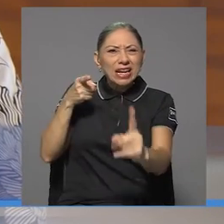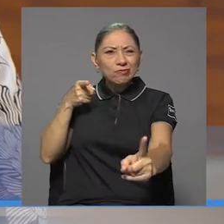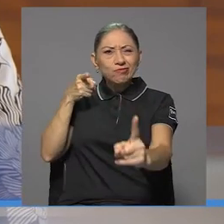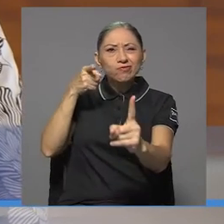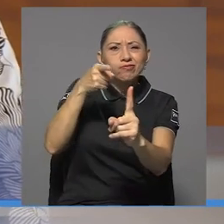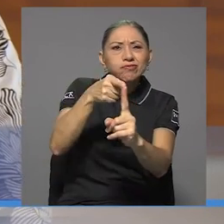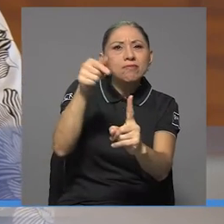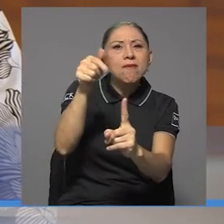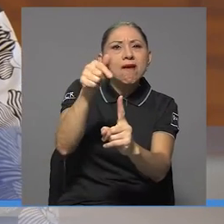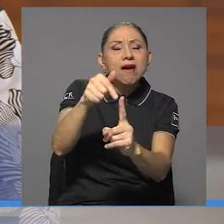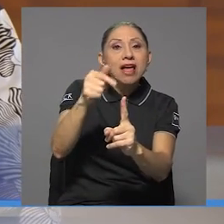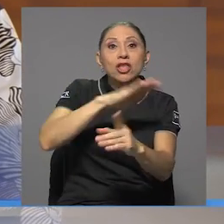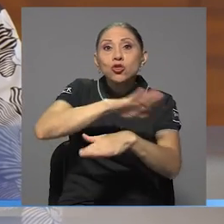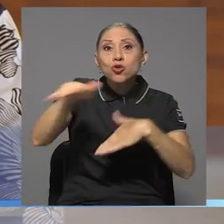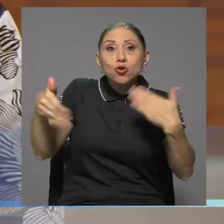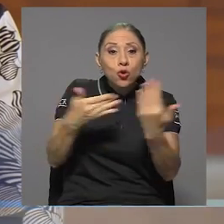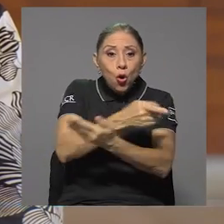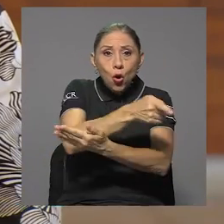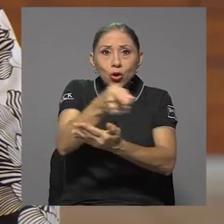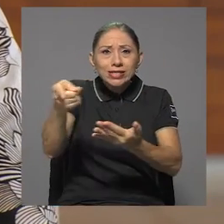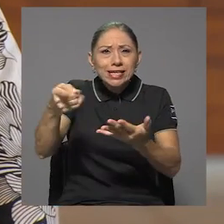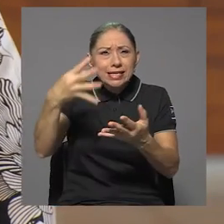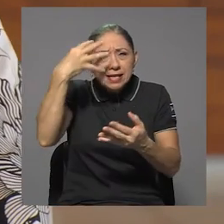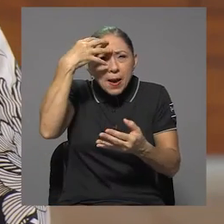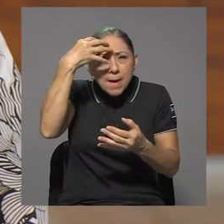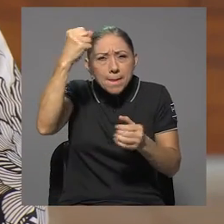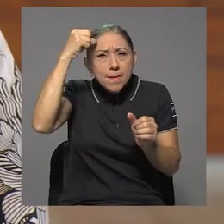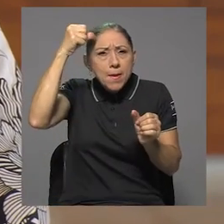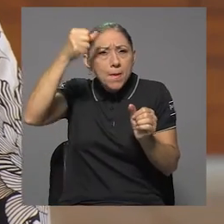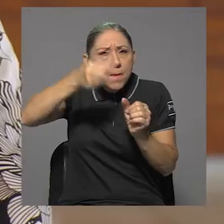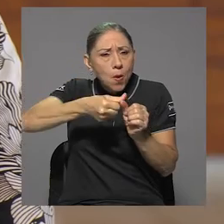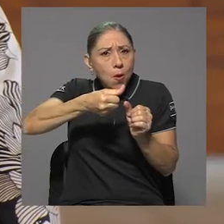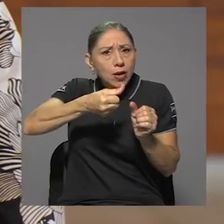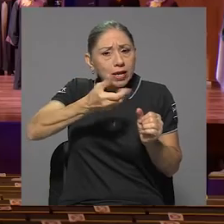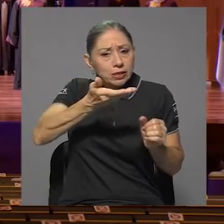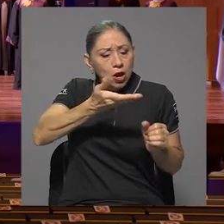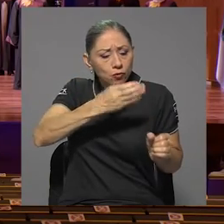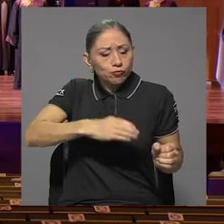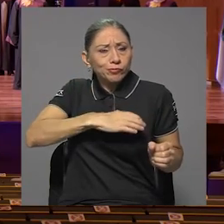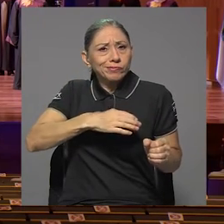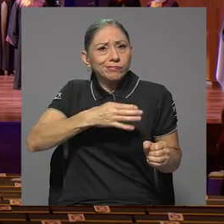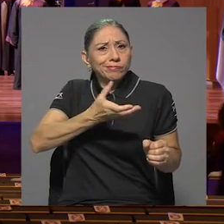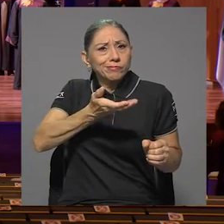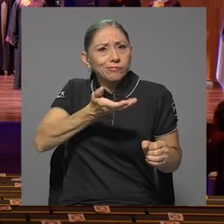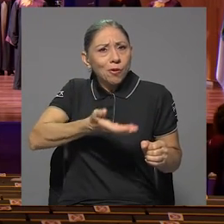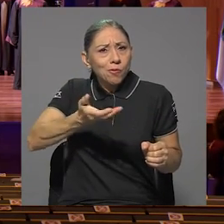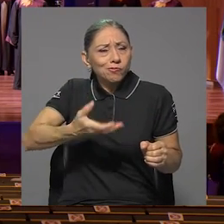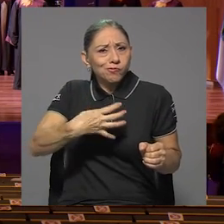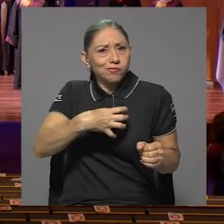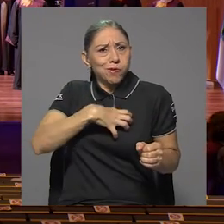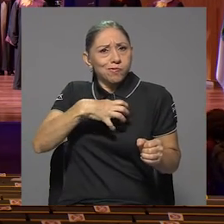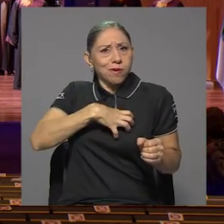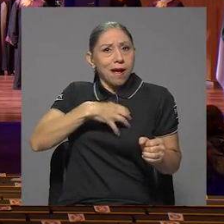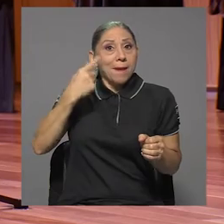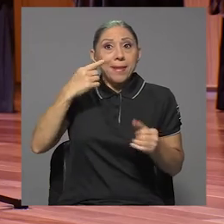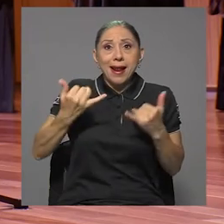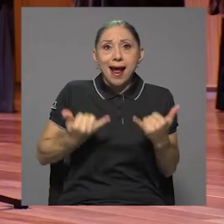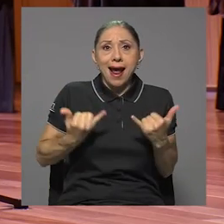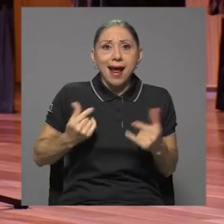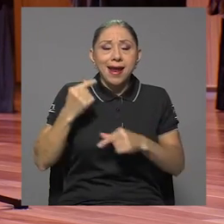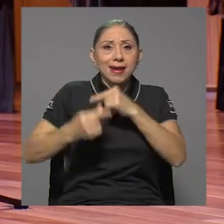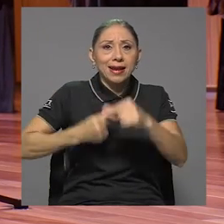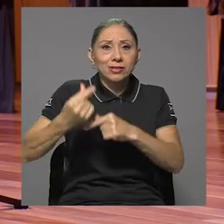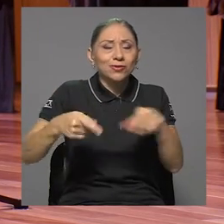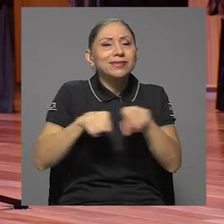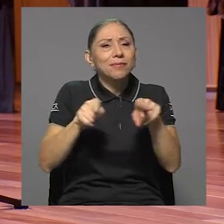nosotros podamos registrar toda esa memoria, todo ese patrimonio para estas generaciones presentes